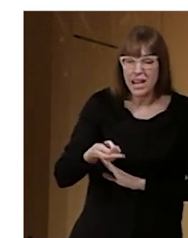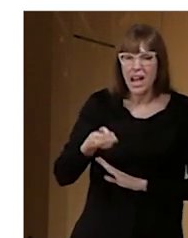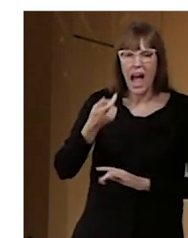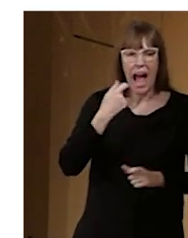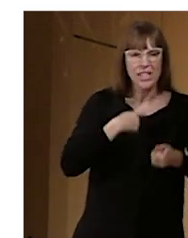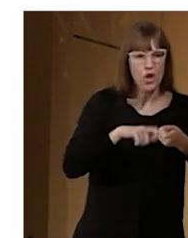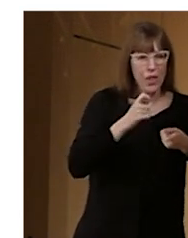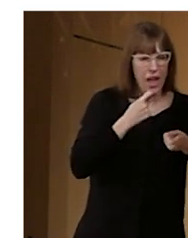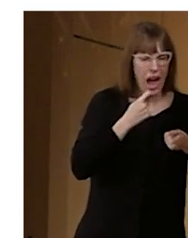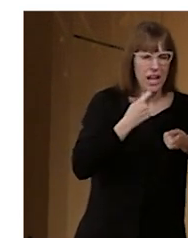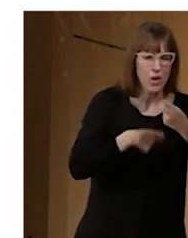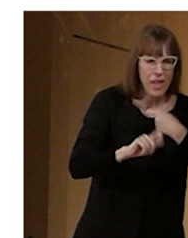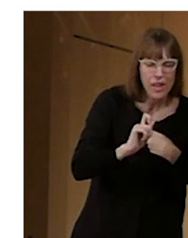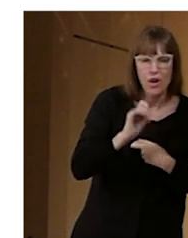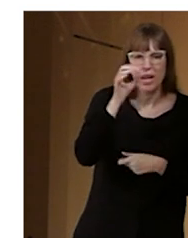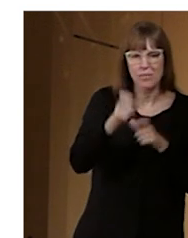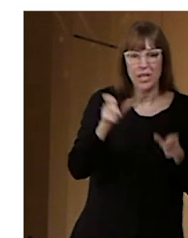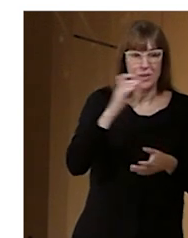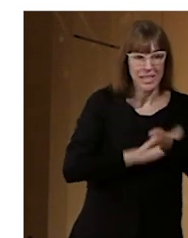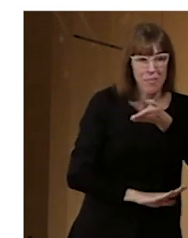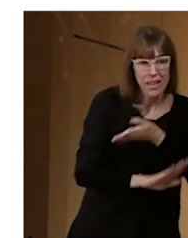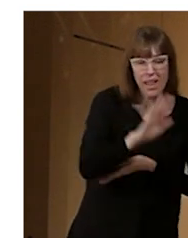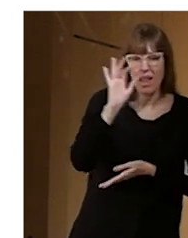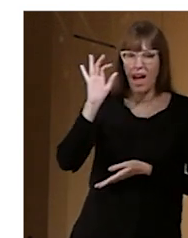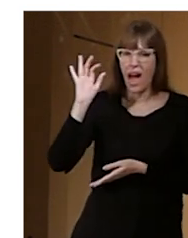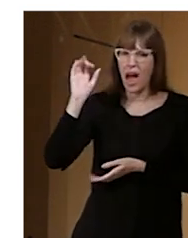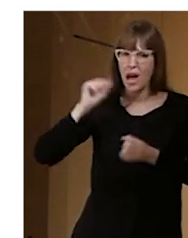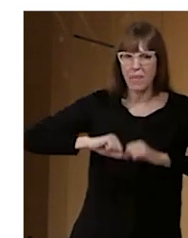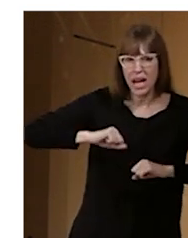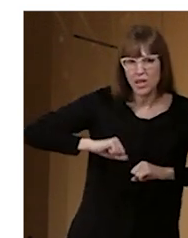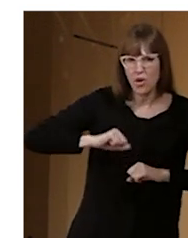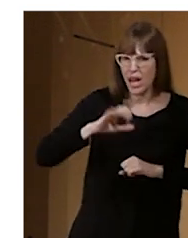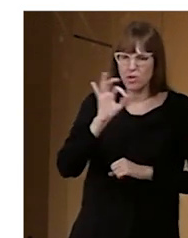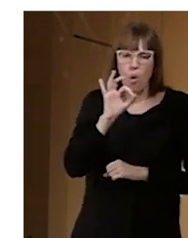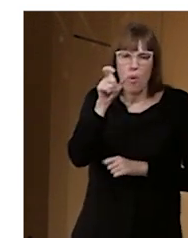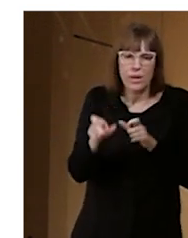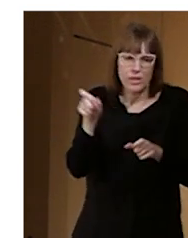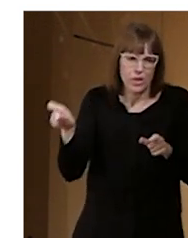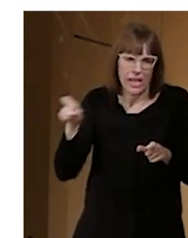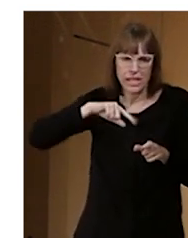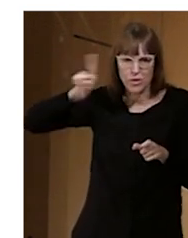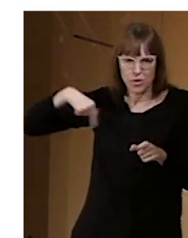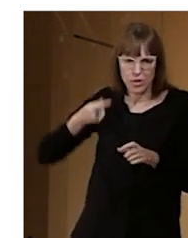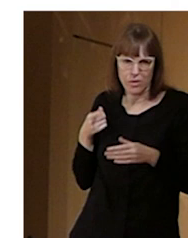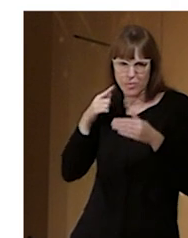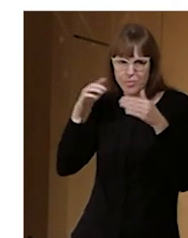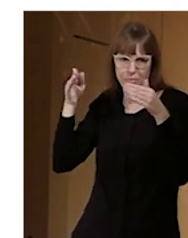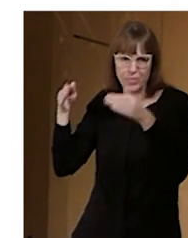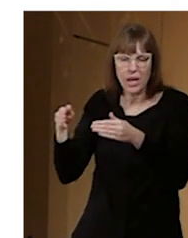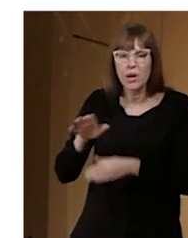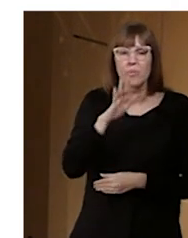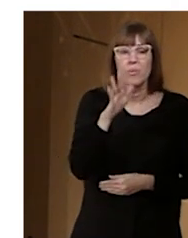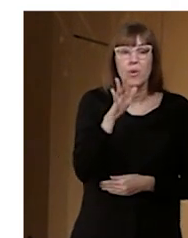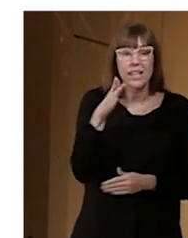asociaciones de personas con discapacidad o mayores o del público al que nos queramos dirigir porque son nuestras alidadas en ello, ¿vale?